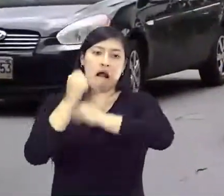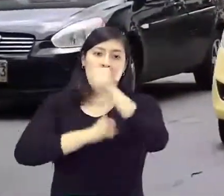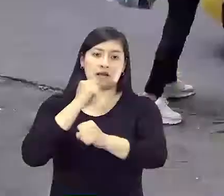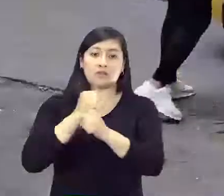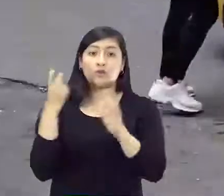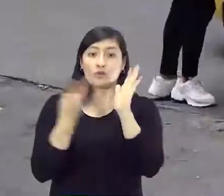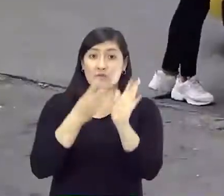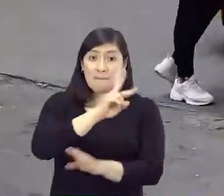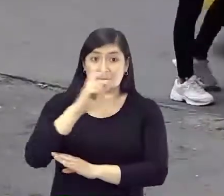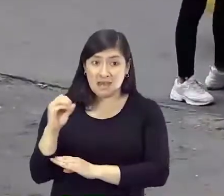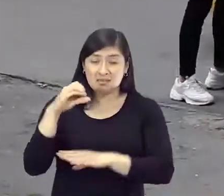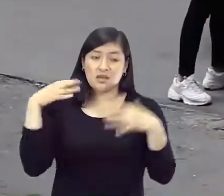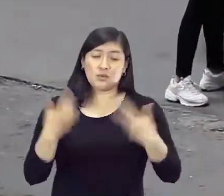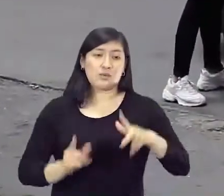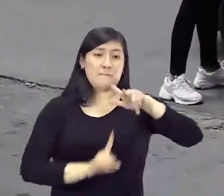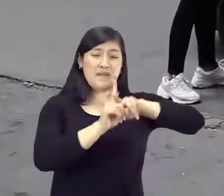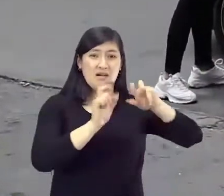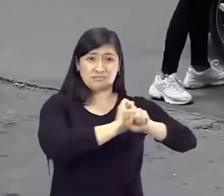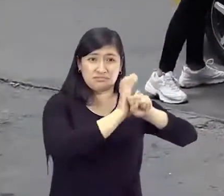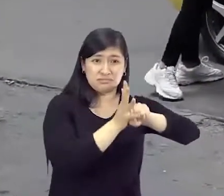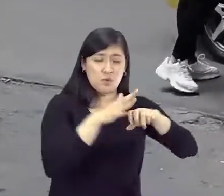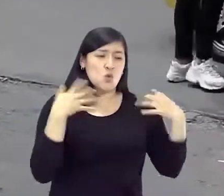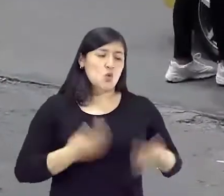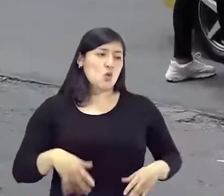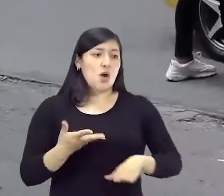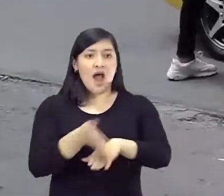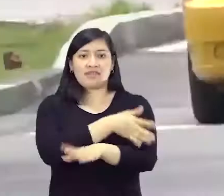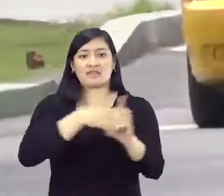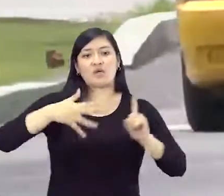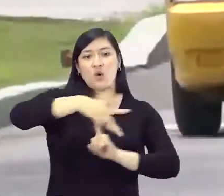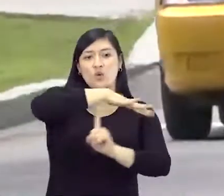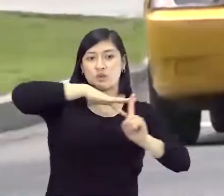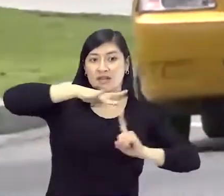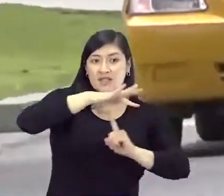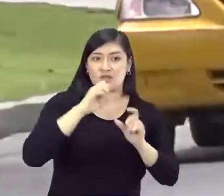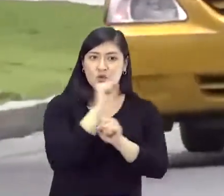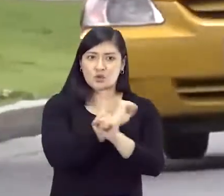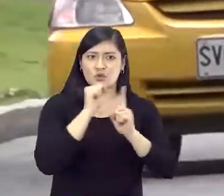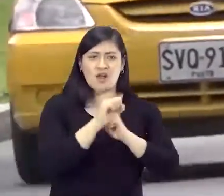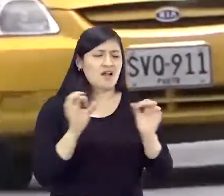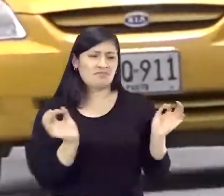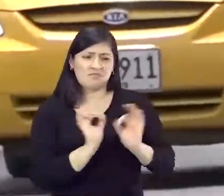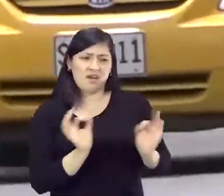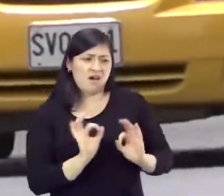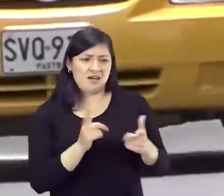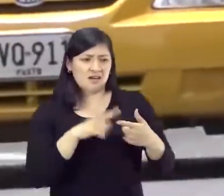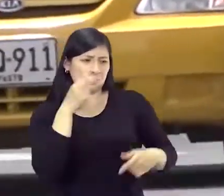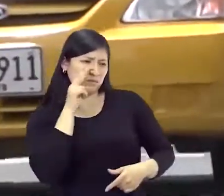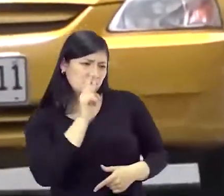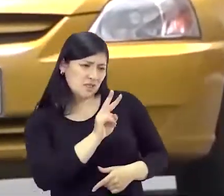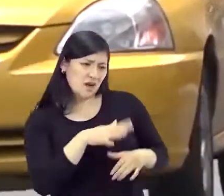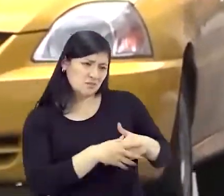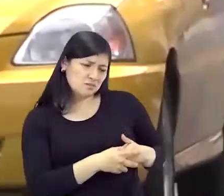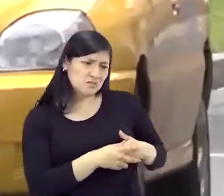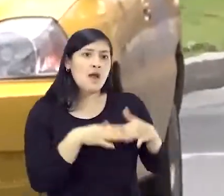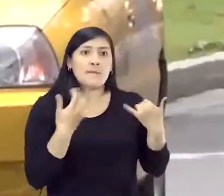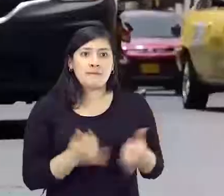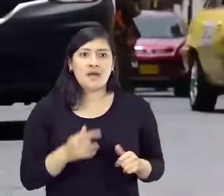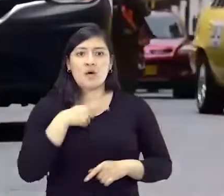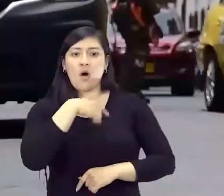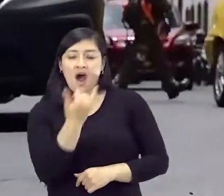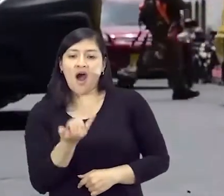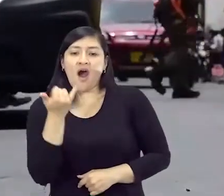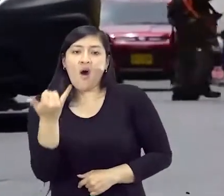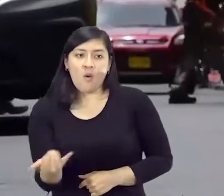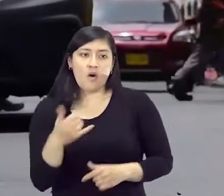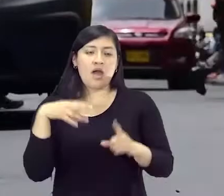tuvimos de 2020 con un año de pandemia y obviamente había un contexto social donde no era factible actualizar las tarifas, toda vez pues